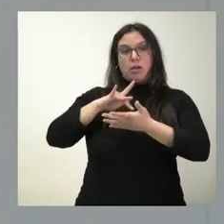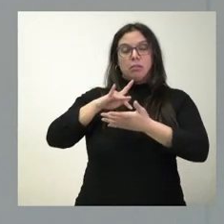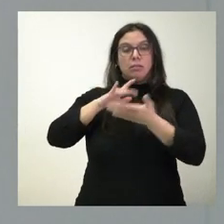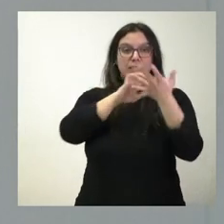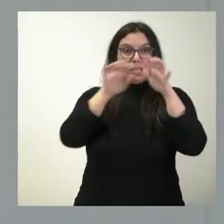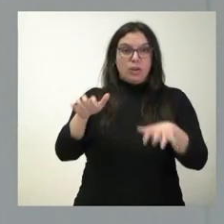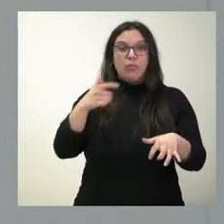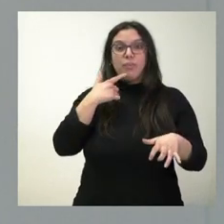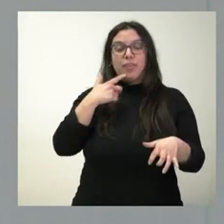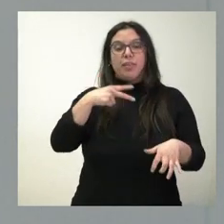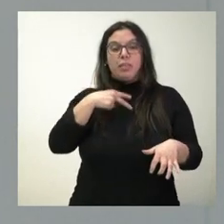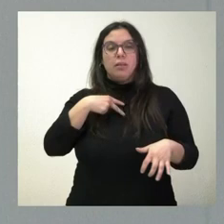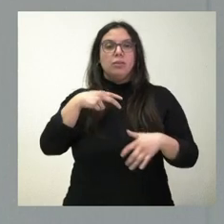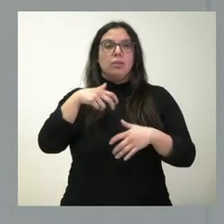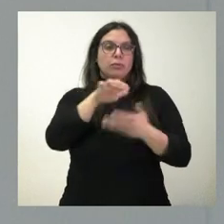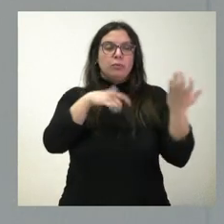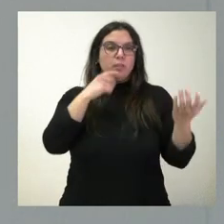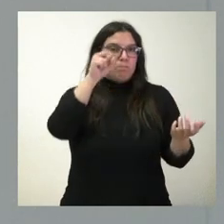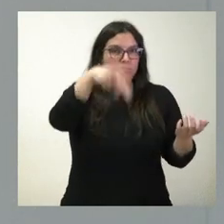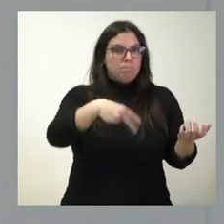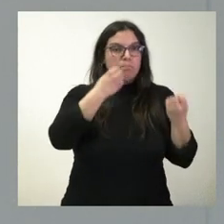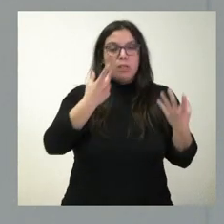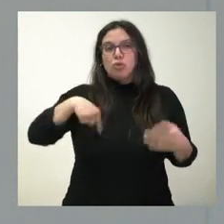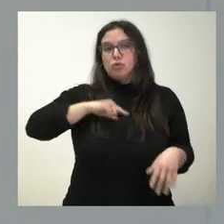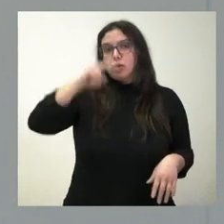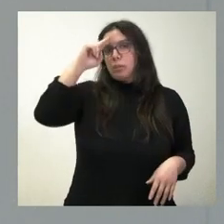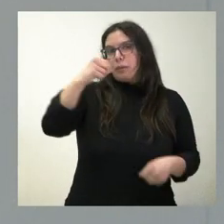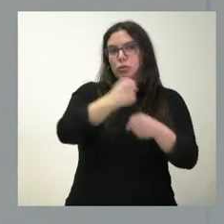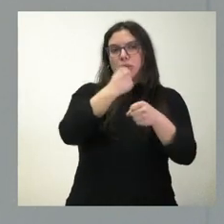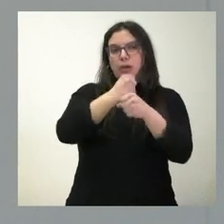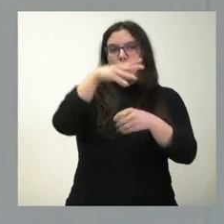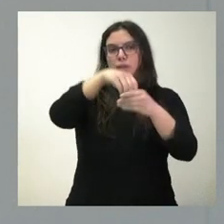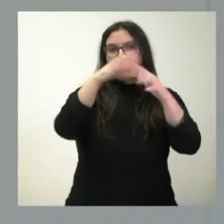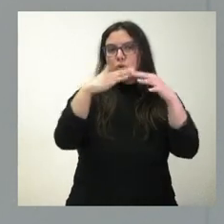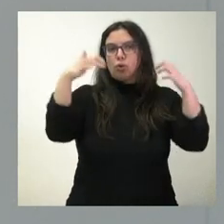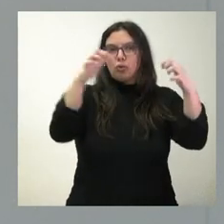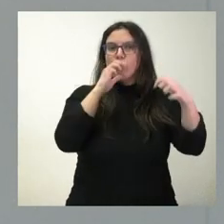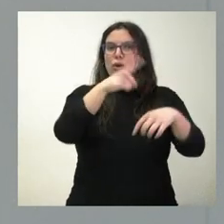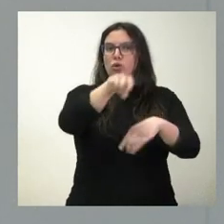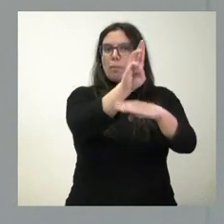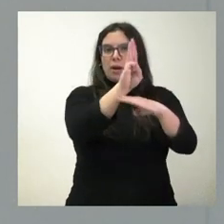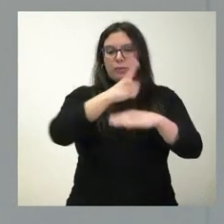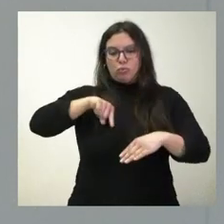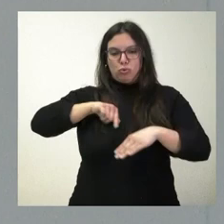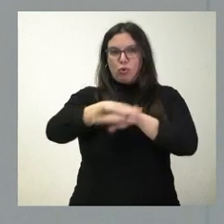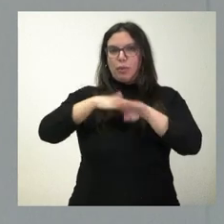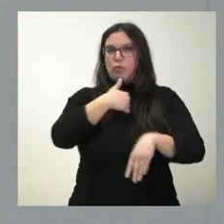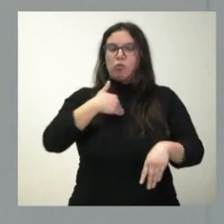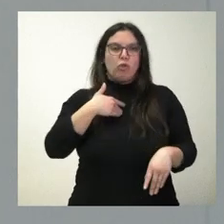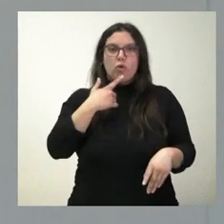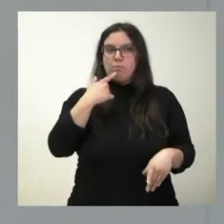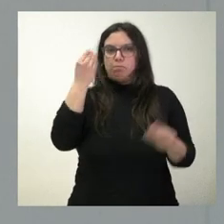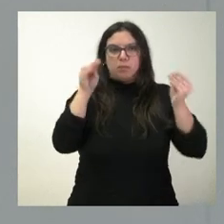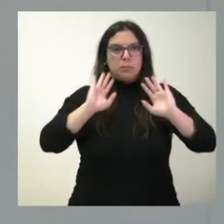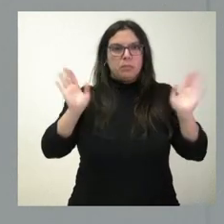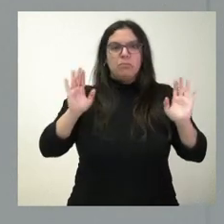el trabajo del Parlamento y, por tanto, como Gobierno autonómico, no tenemos que añadir nada nuevo. Nuestra misión es asistir al